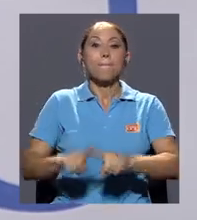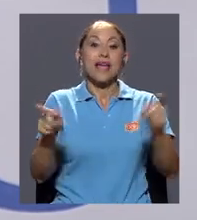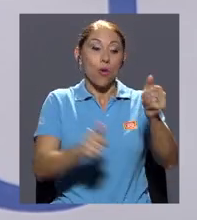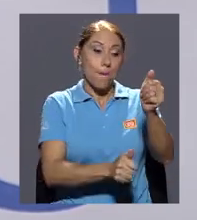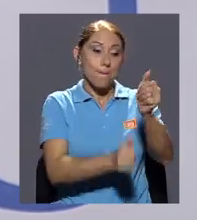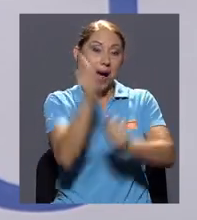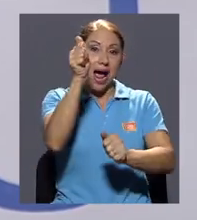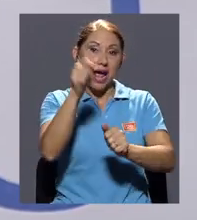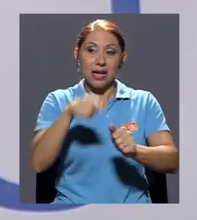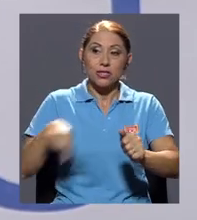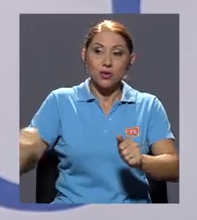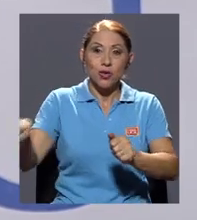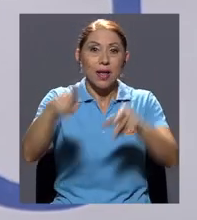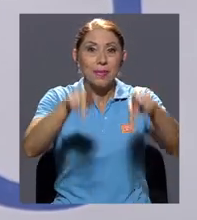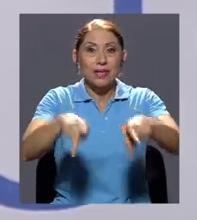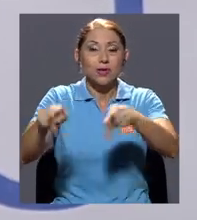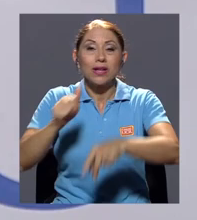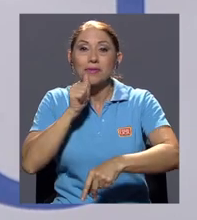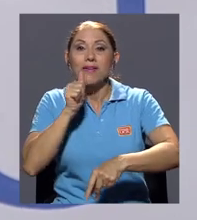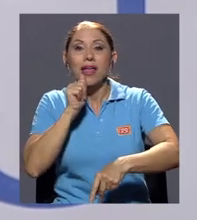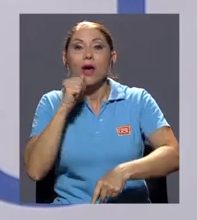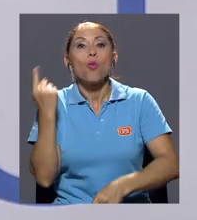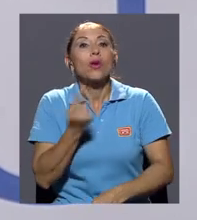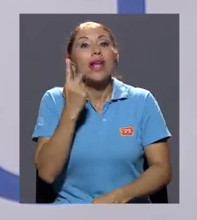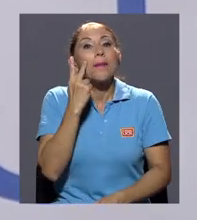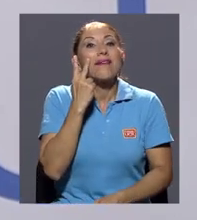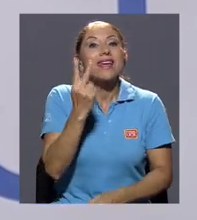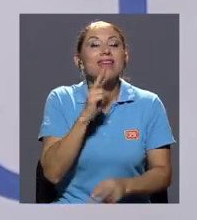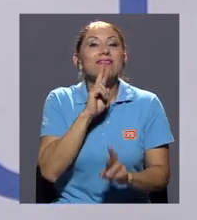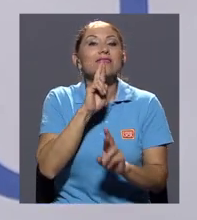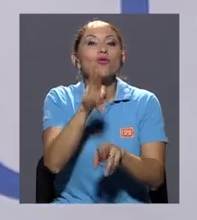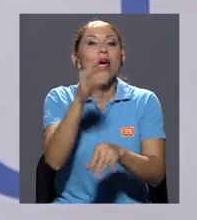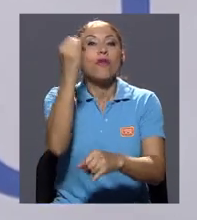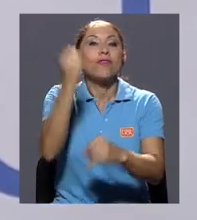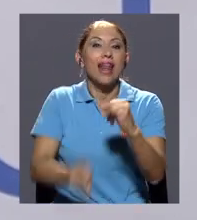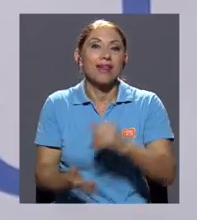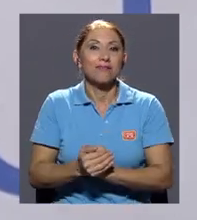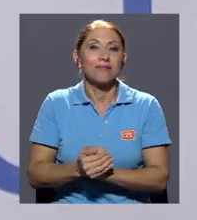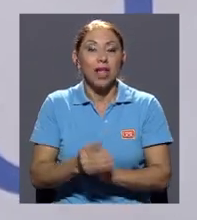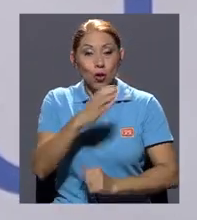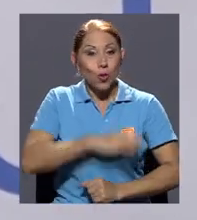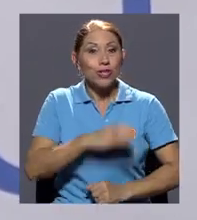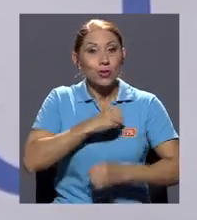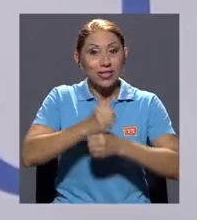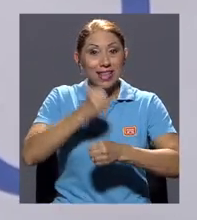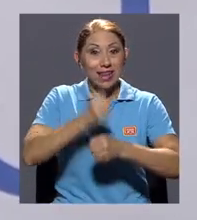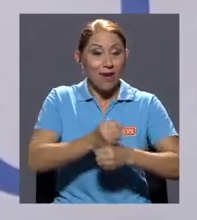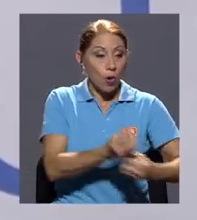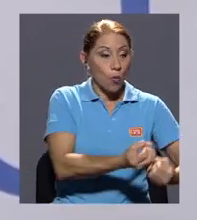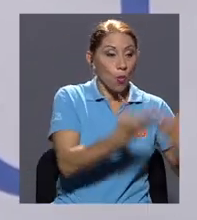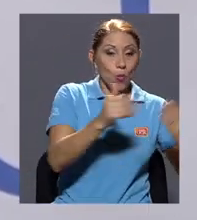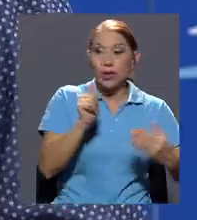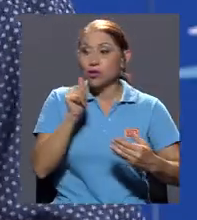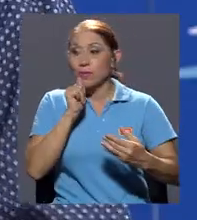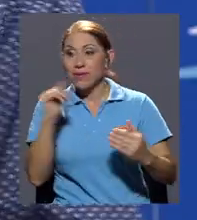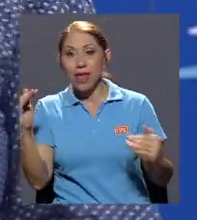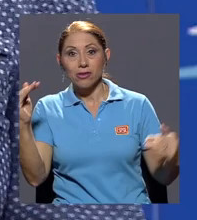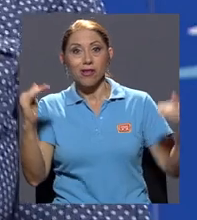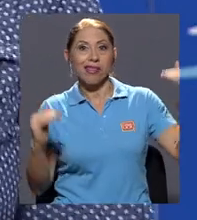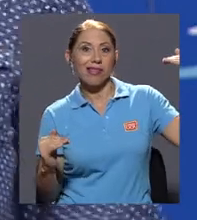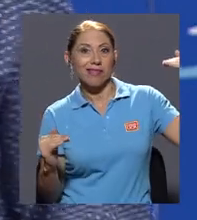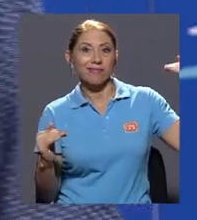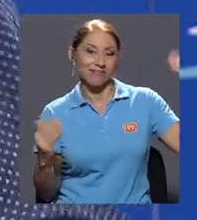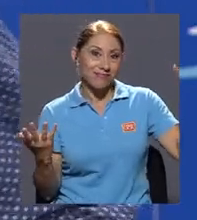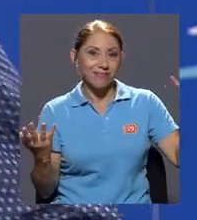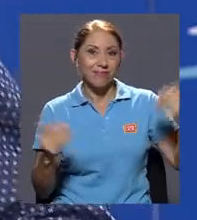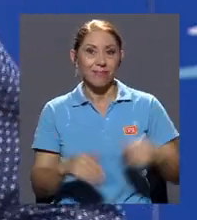privado, lo único que ve es el resultado final, la diferencia que hay en las condiciones de trabajo de los empleados públicos y los míos. Y precisamente